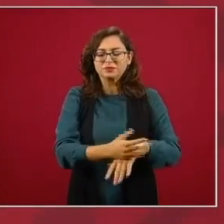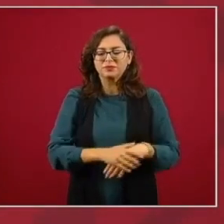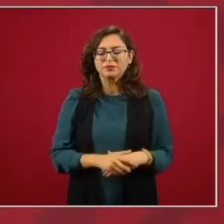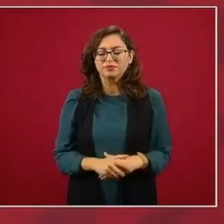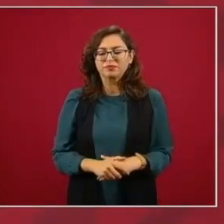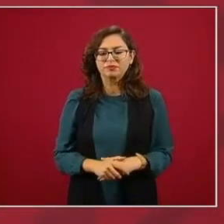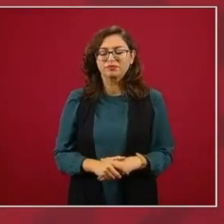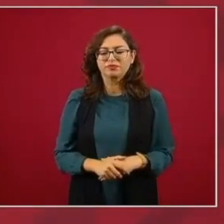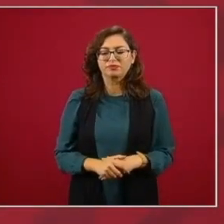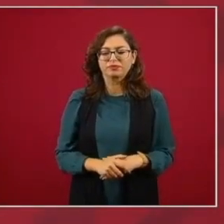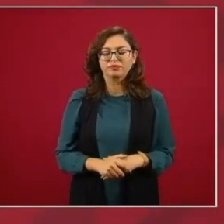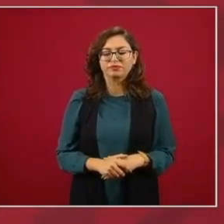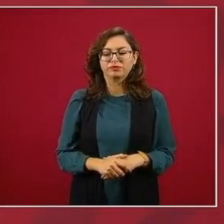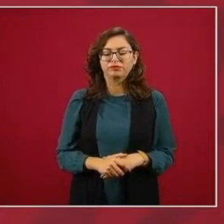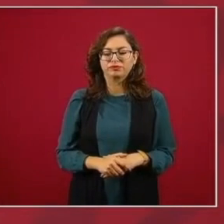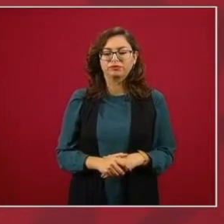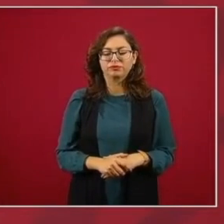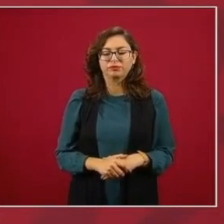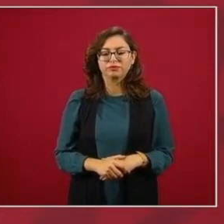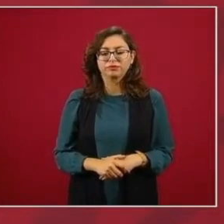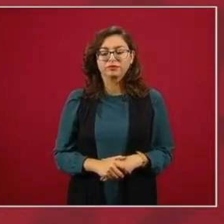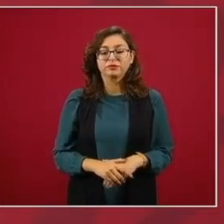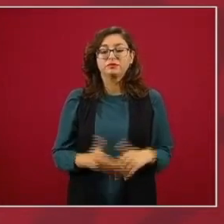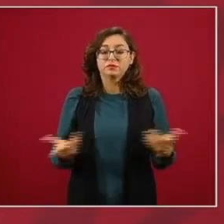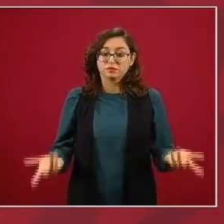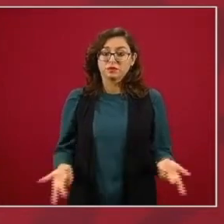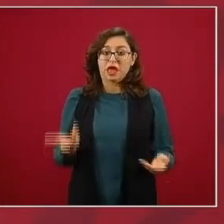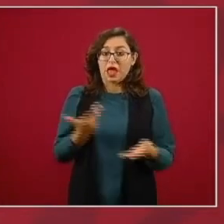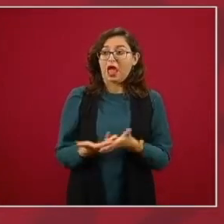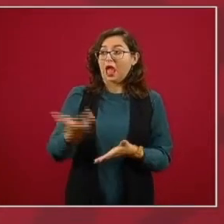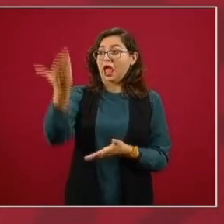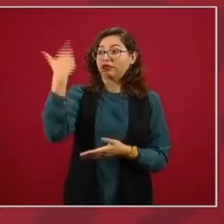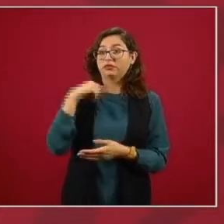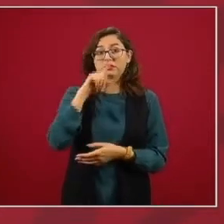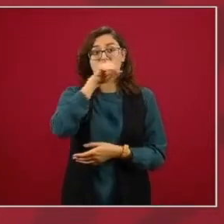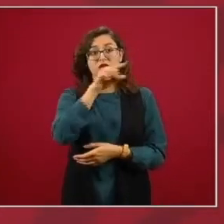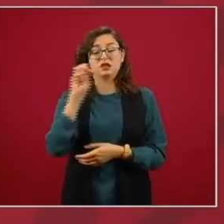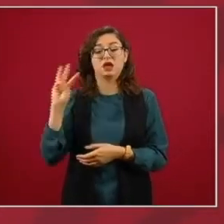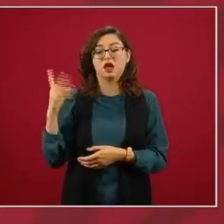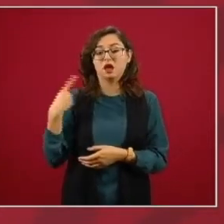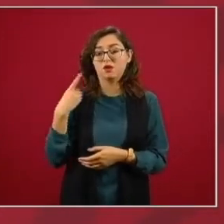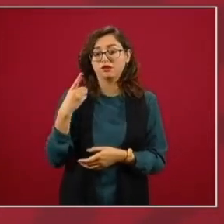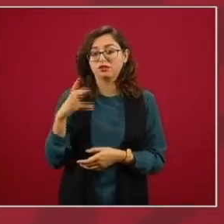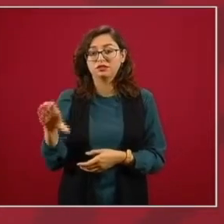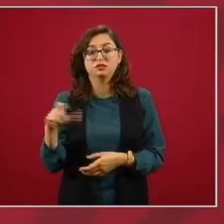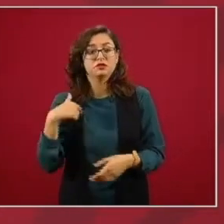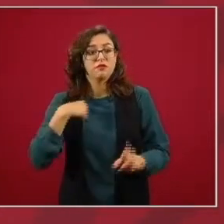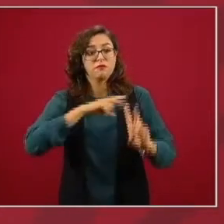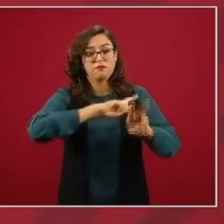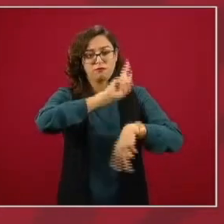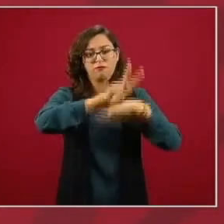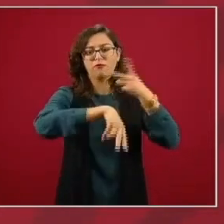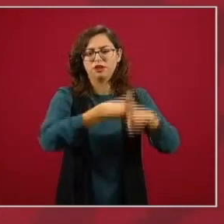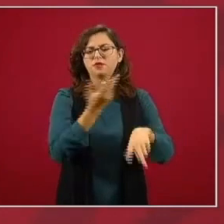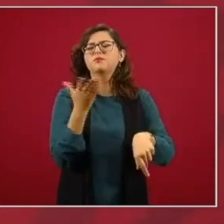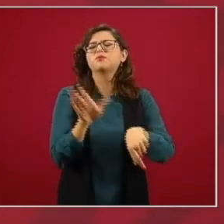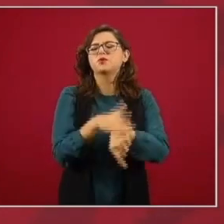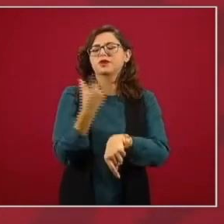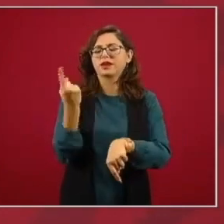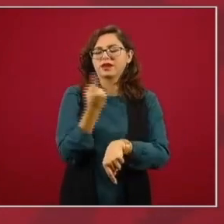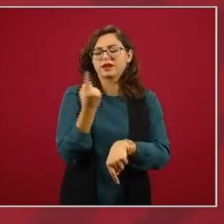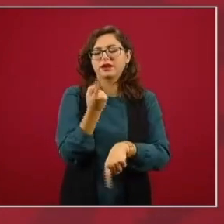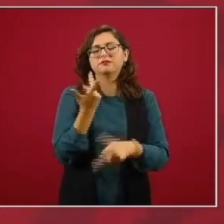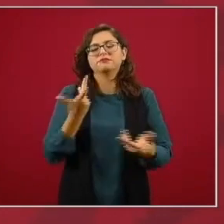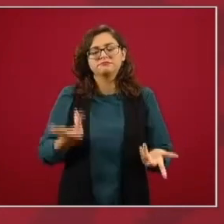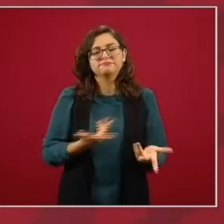parte del viaje a Washington se originó por eso porque